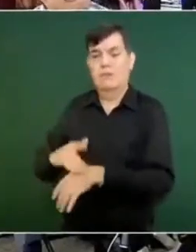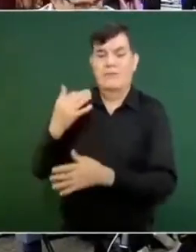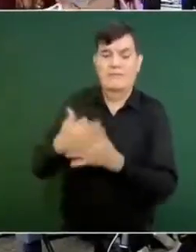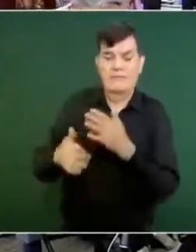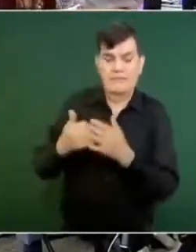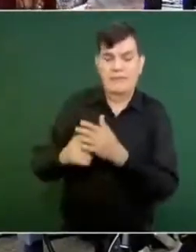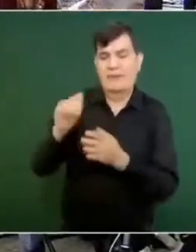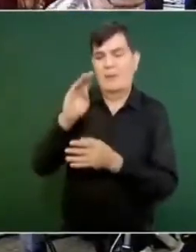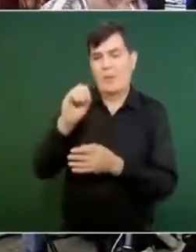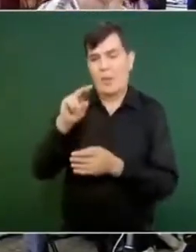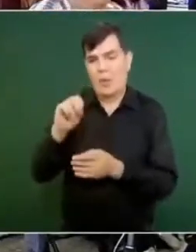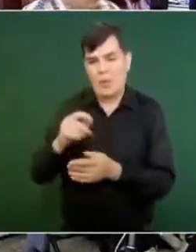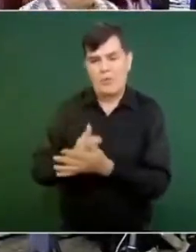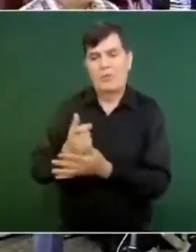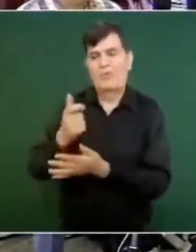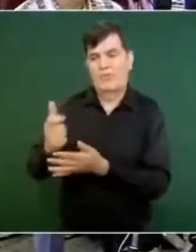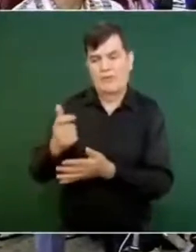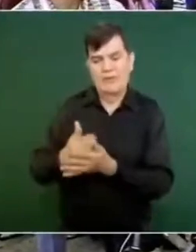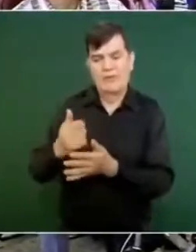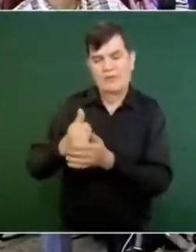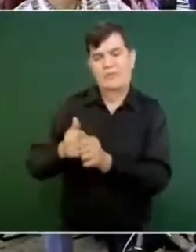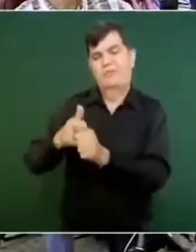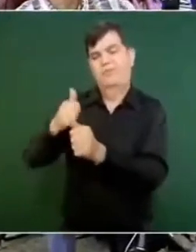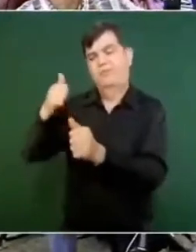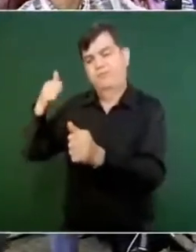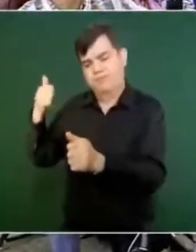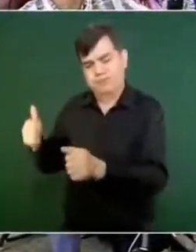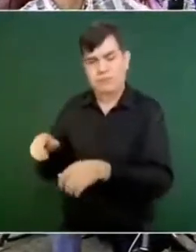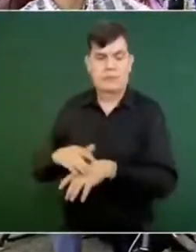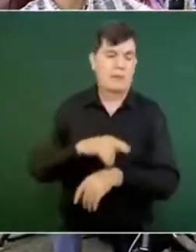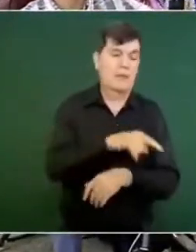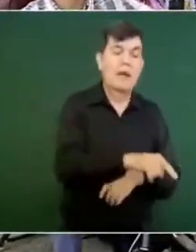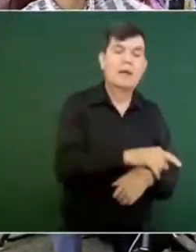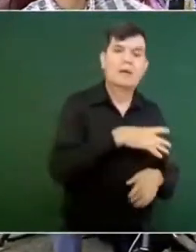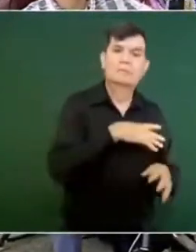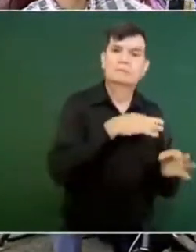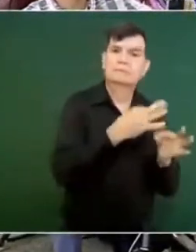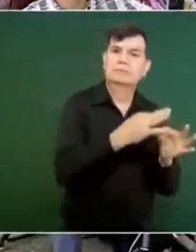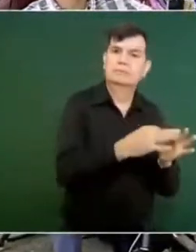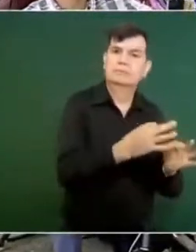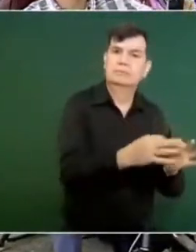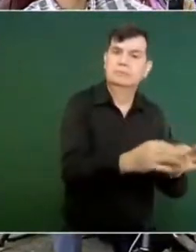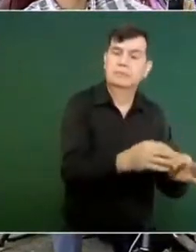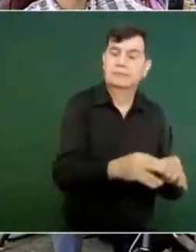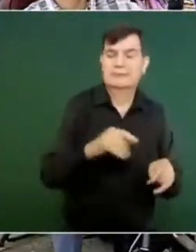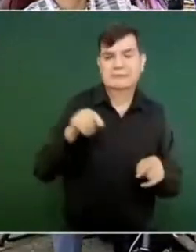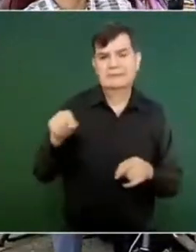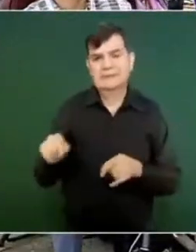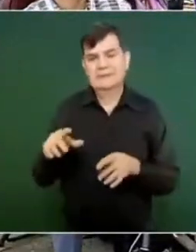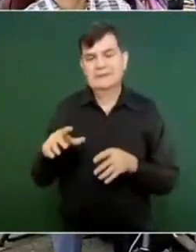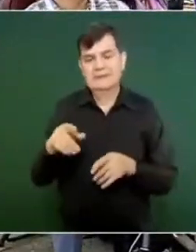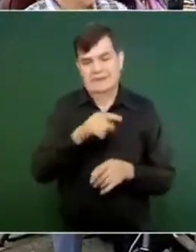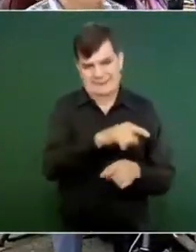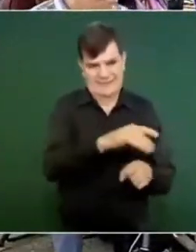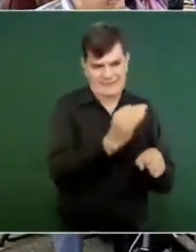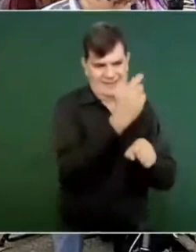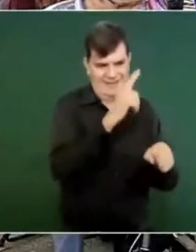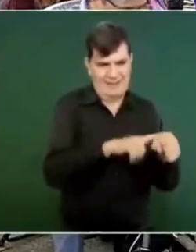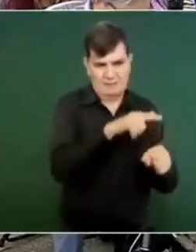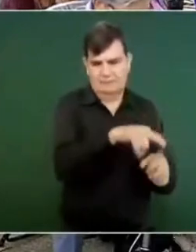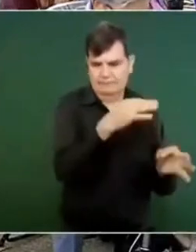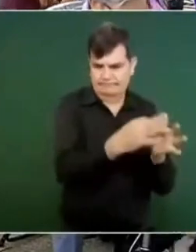bonos que tiene un profesor a nivel federal. Y bueno, pues son temas que yo sé que son estructurales o de